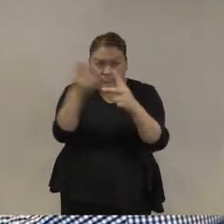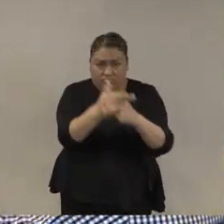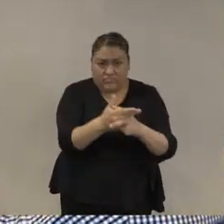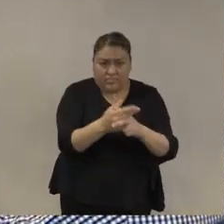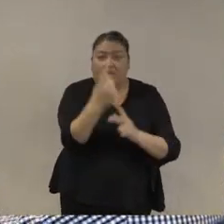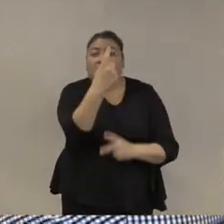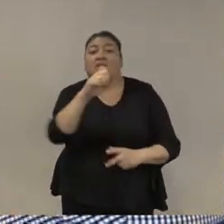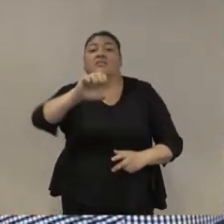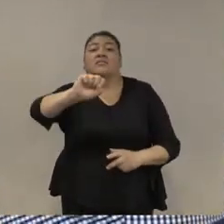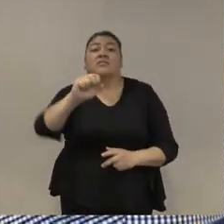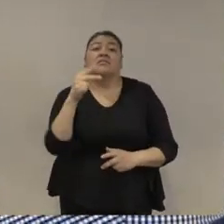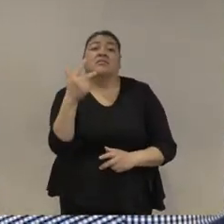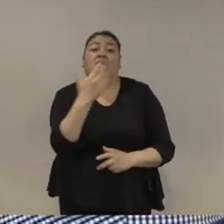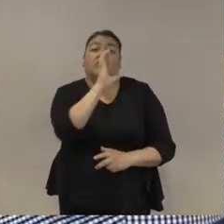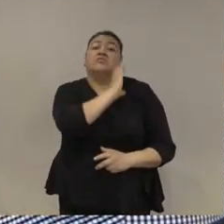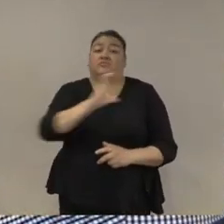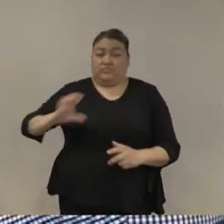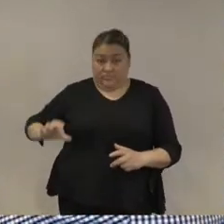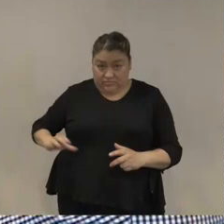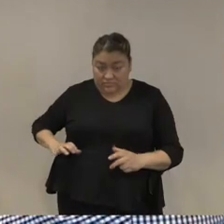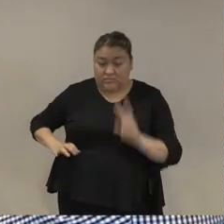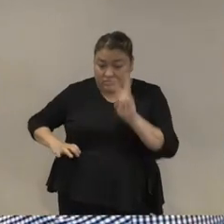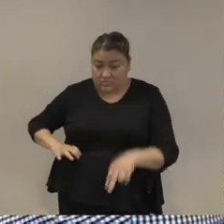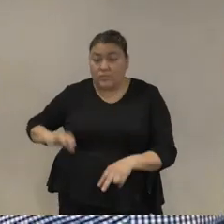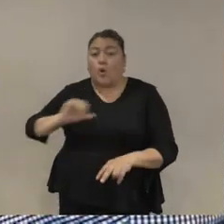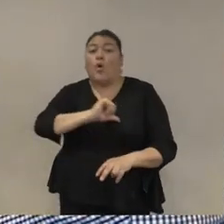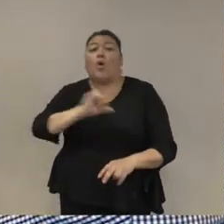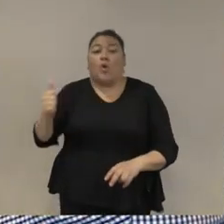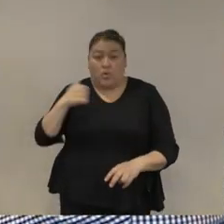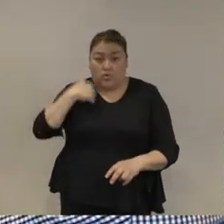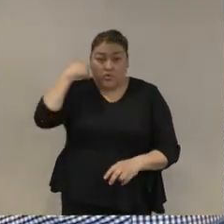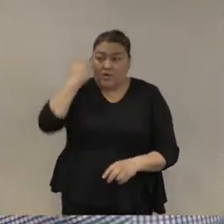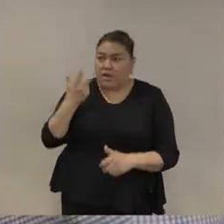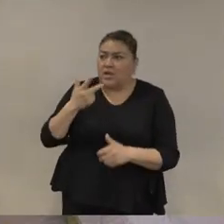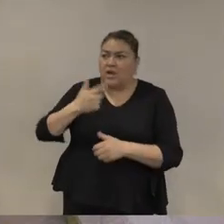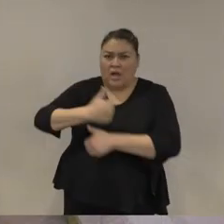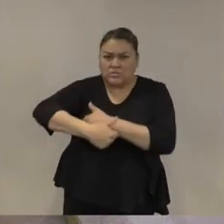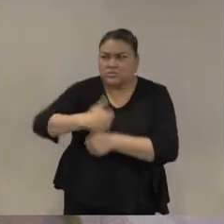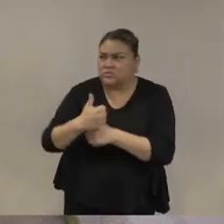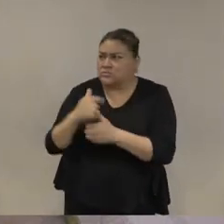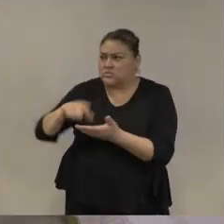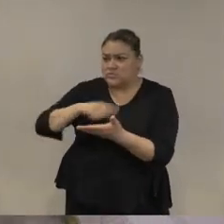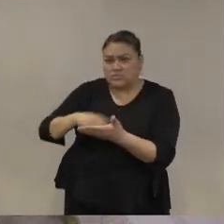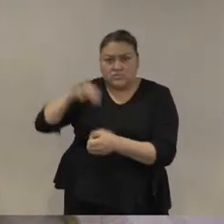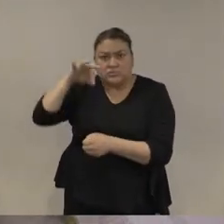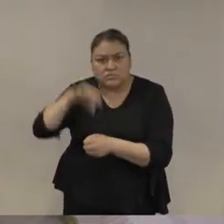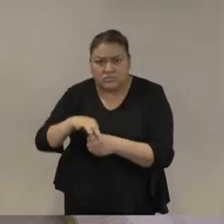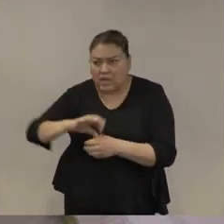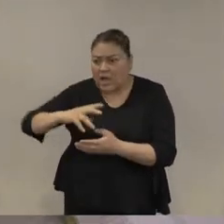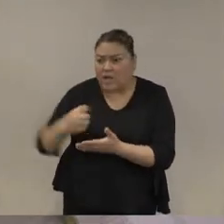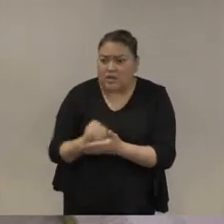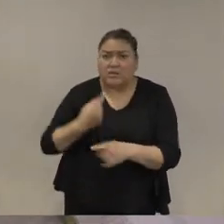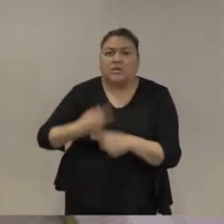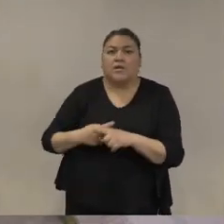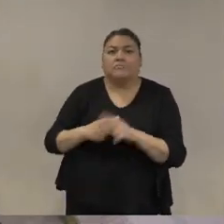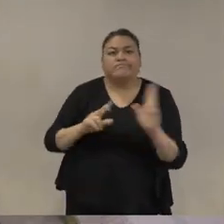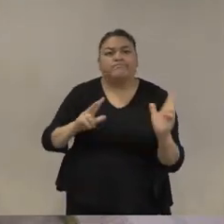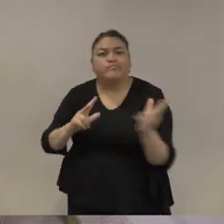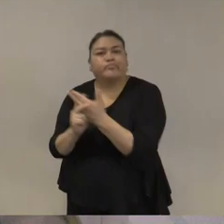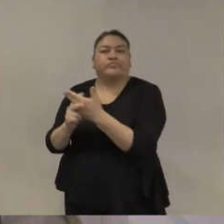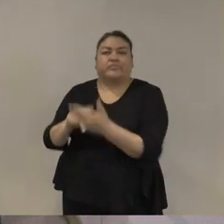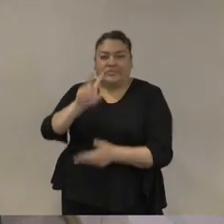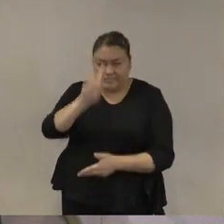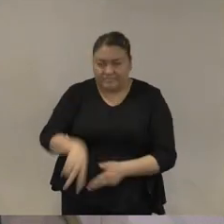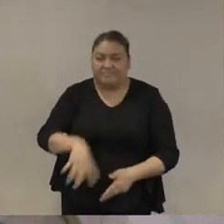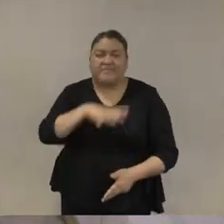sesenta y ocho más de cincuenta contendiendo puestos de elección hay un embate un enfrentamiento directo